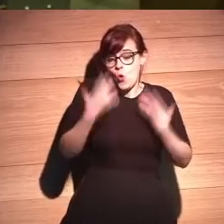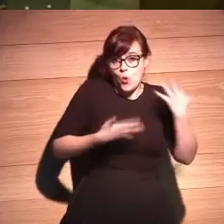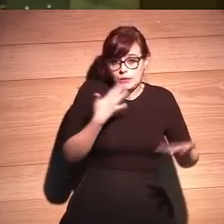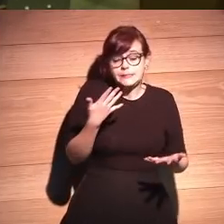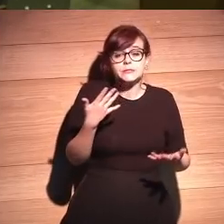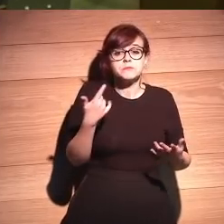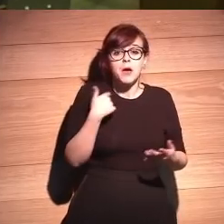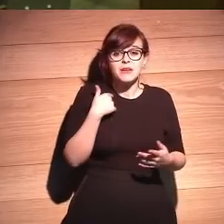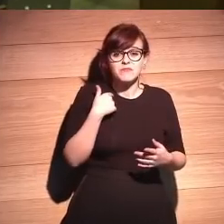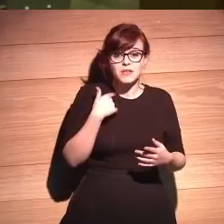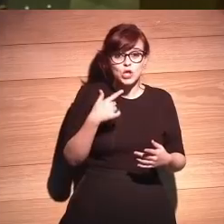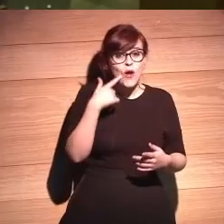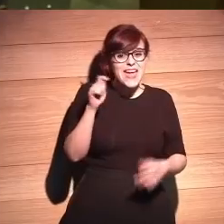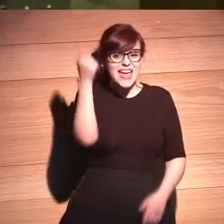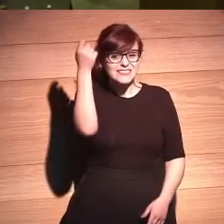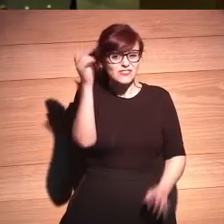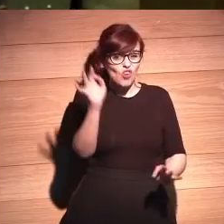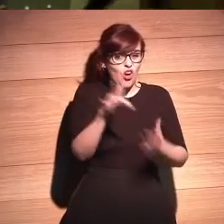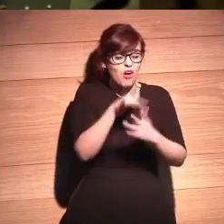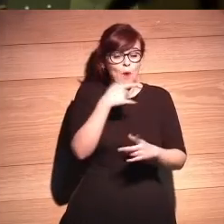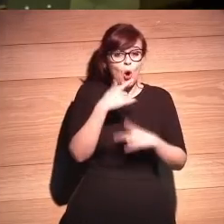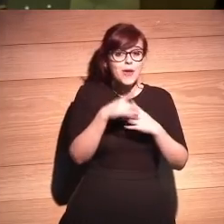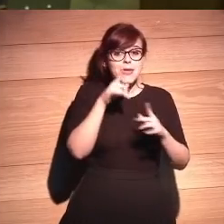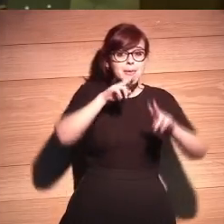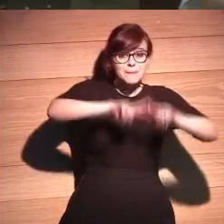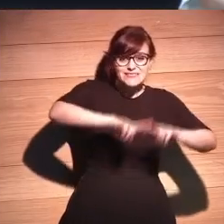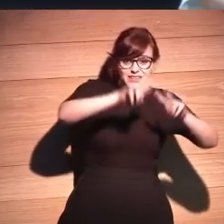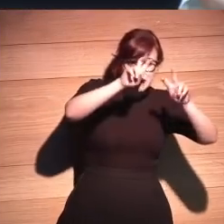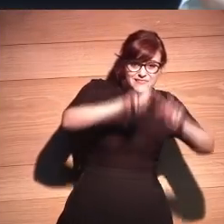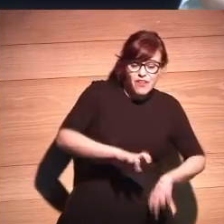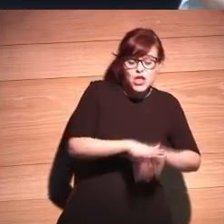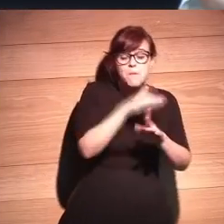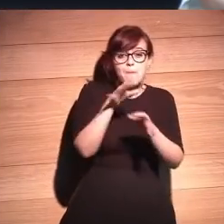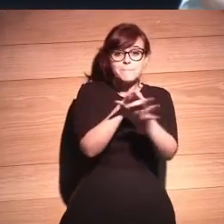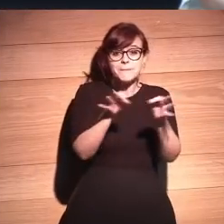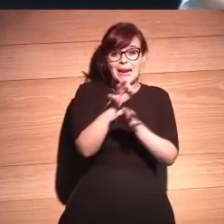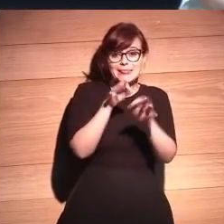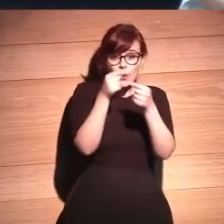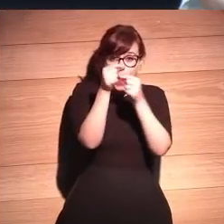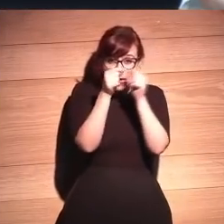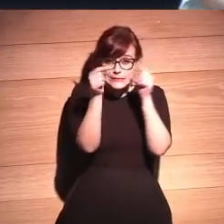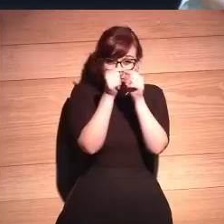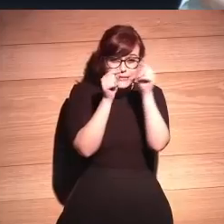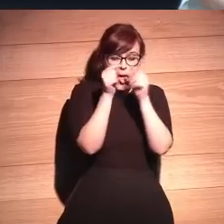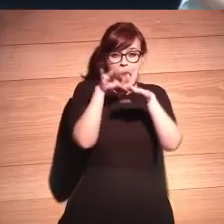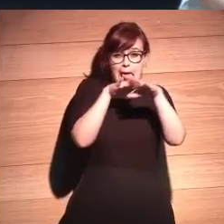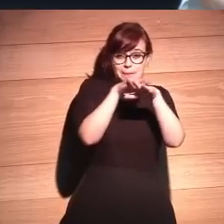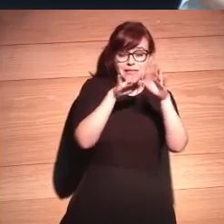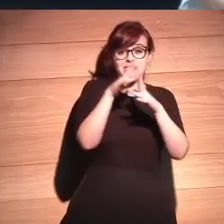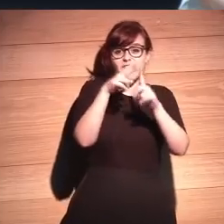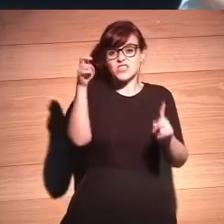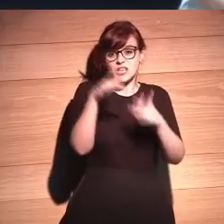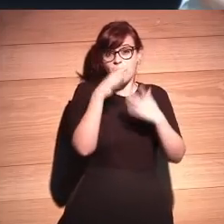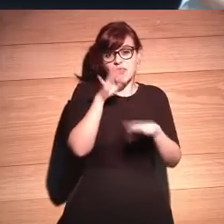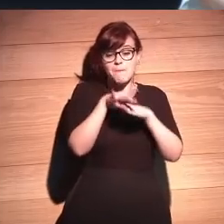bueno tengo tan poco éxito en levantar dinero para mi investigación de partículas elementales y de física que seguramente soy